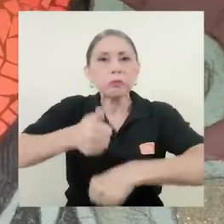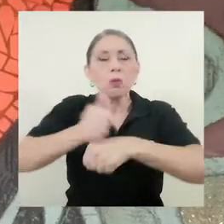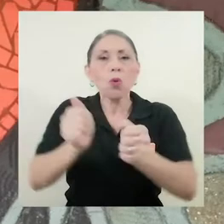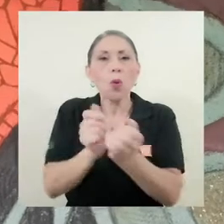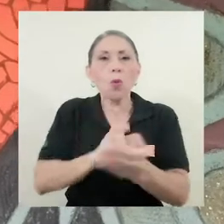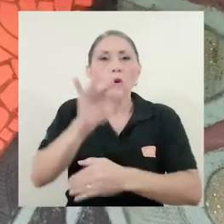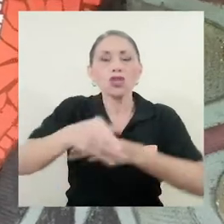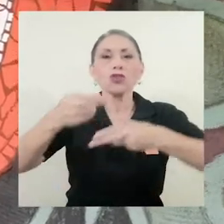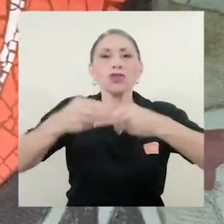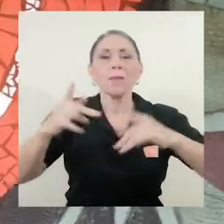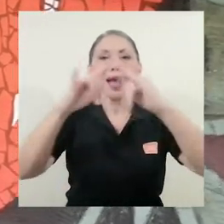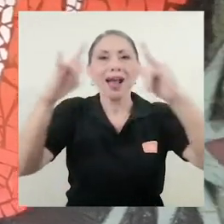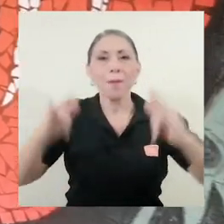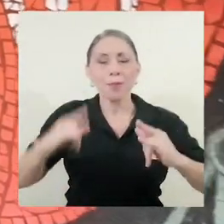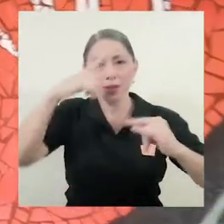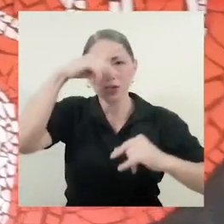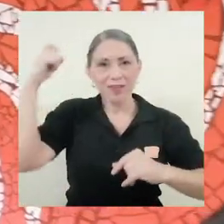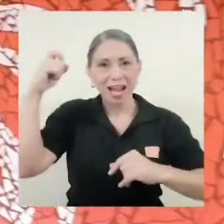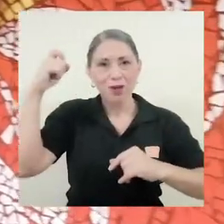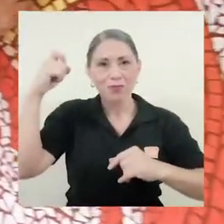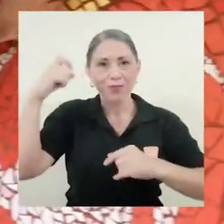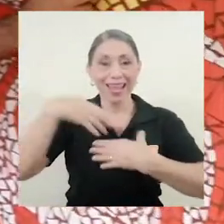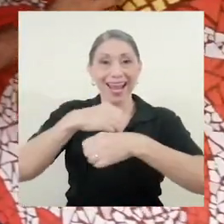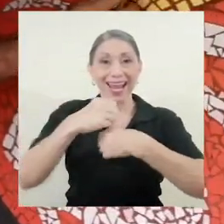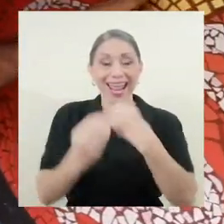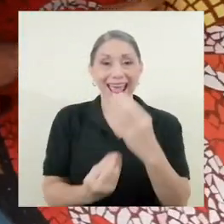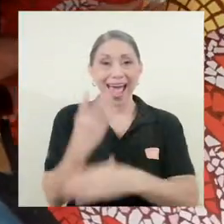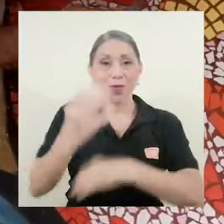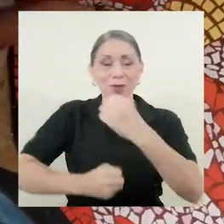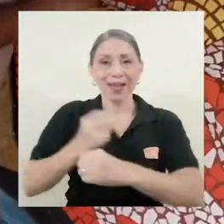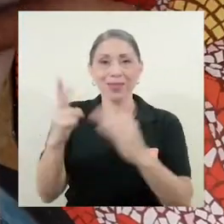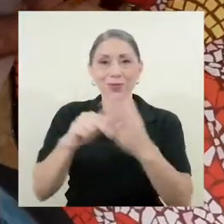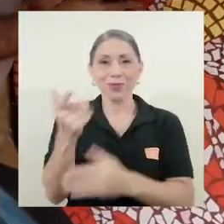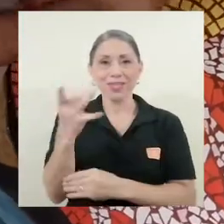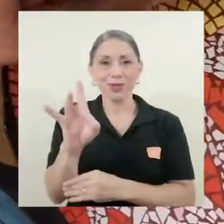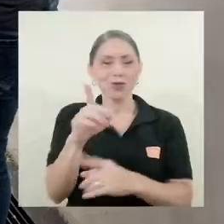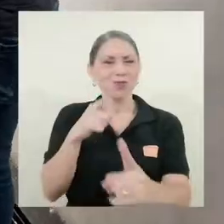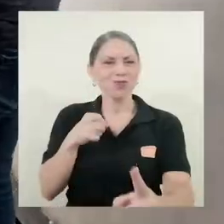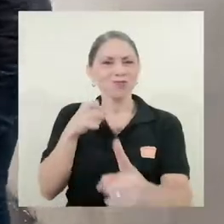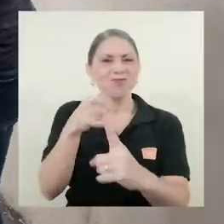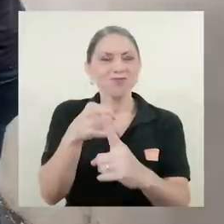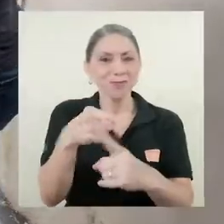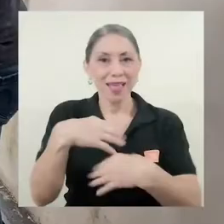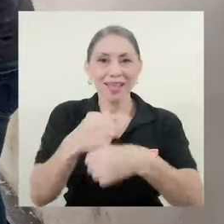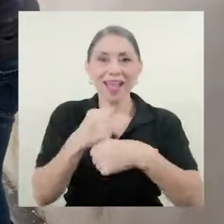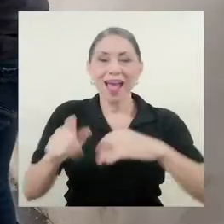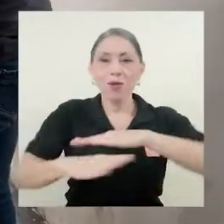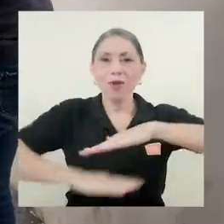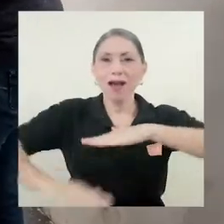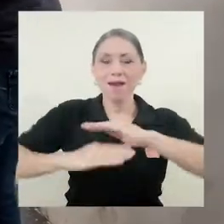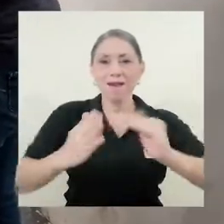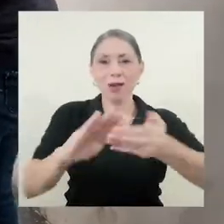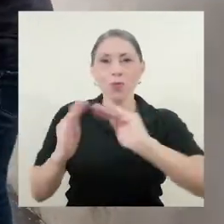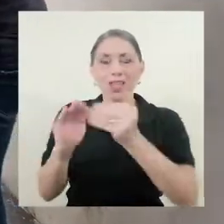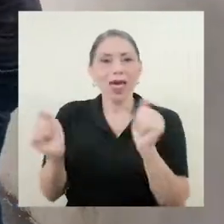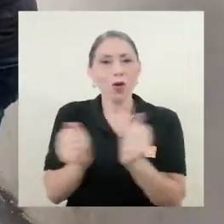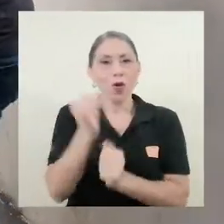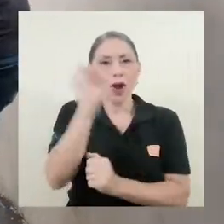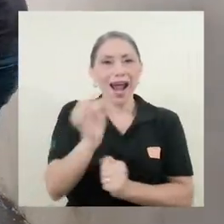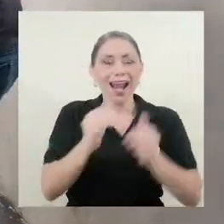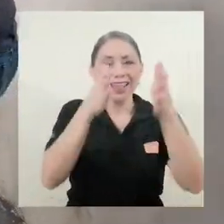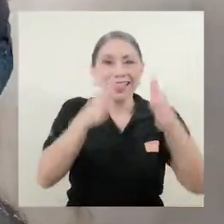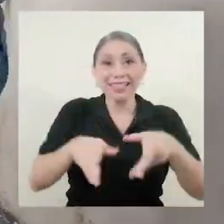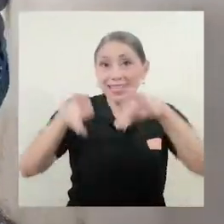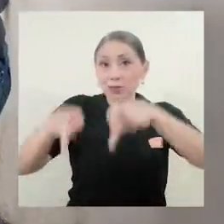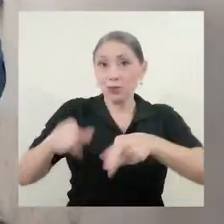por medio del proyecto Campamentos de Verano, creado en el año 2018, con el objetivo de crear una base comunitaria